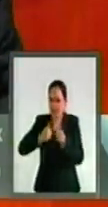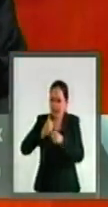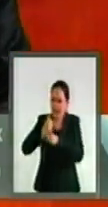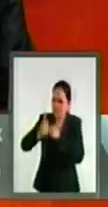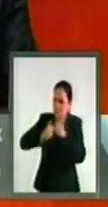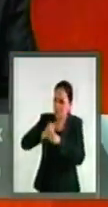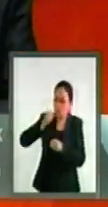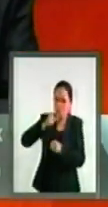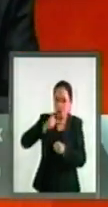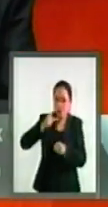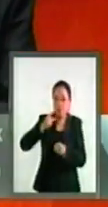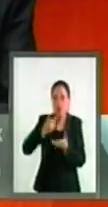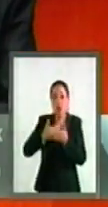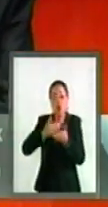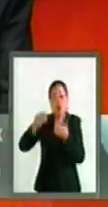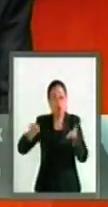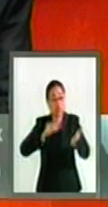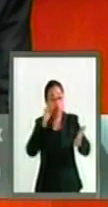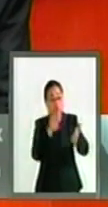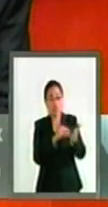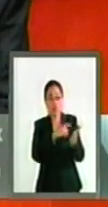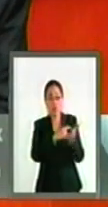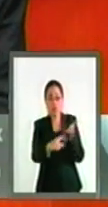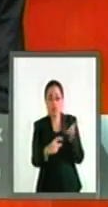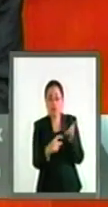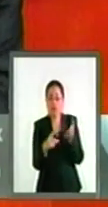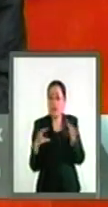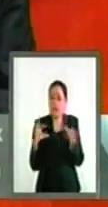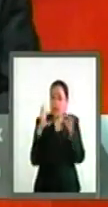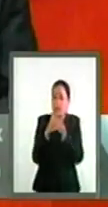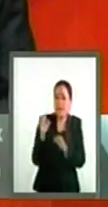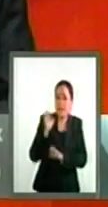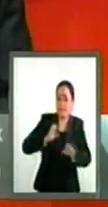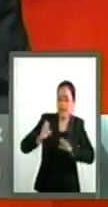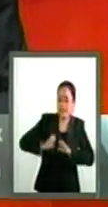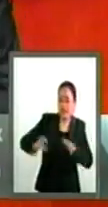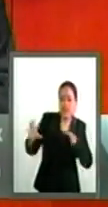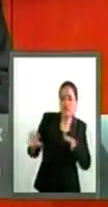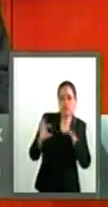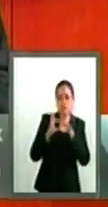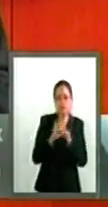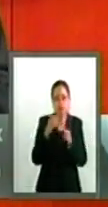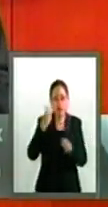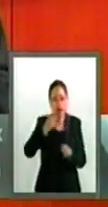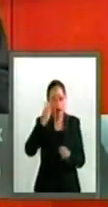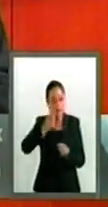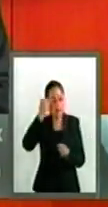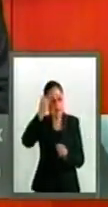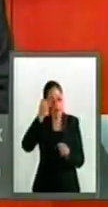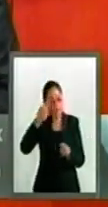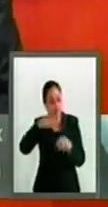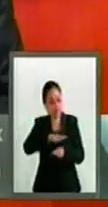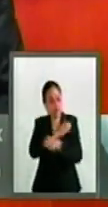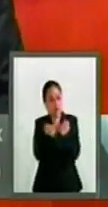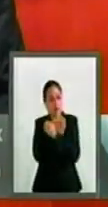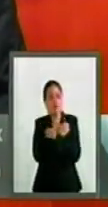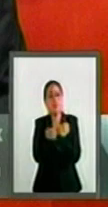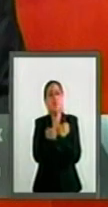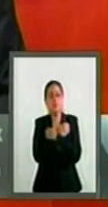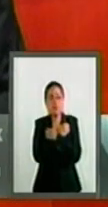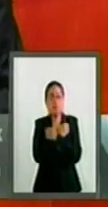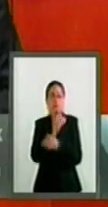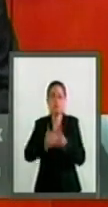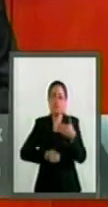al incorporar el principio de corte empresarial de calidad educativa que entraña a poner a